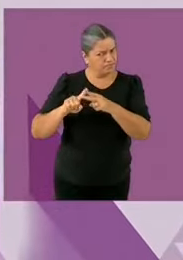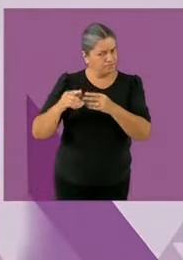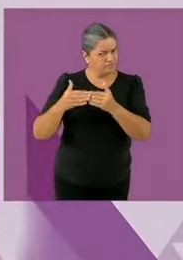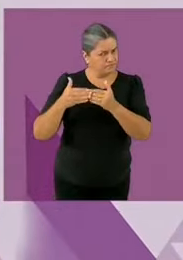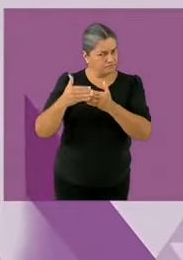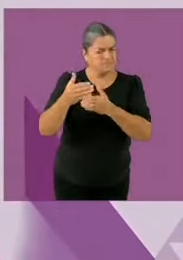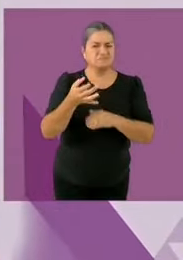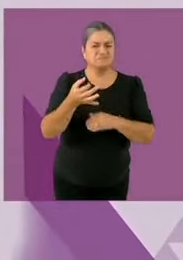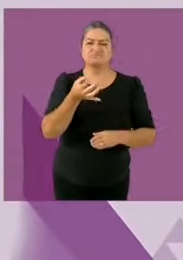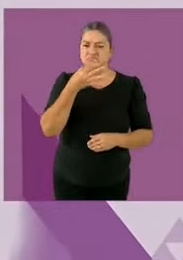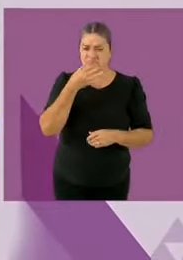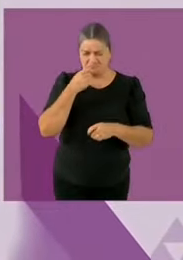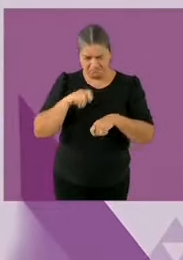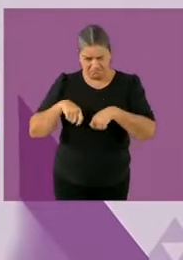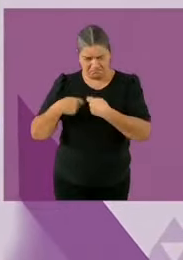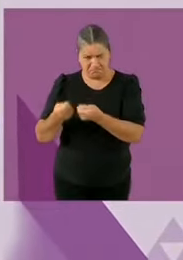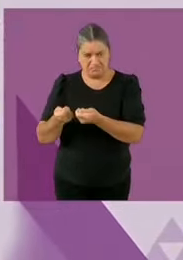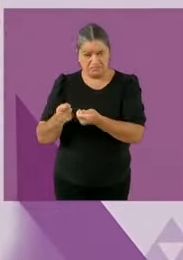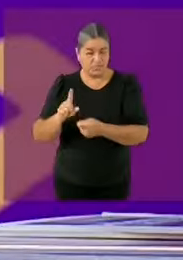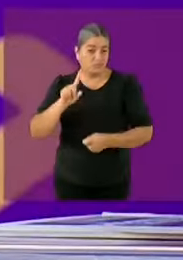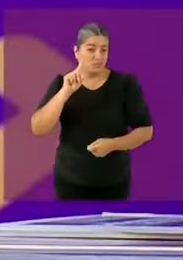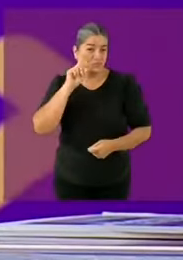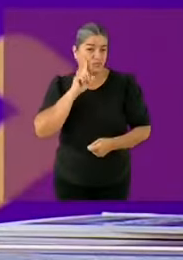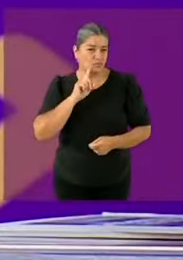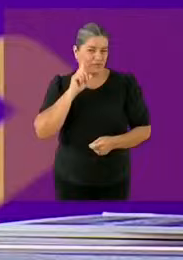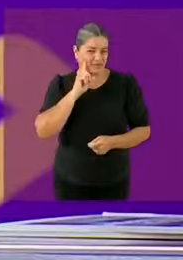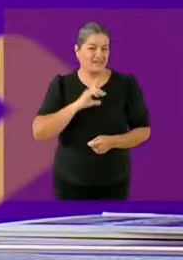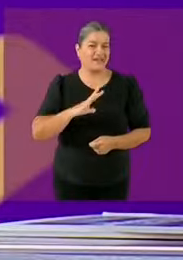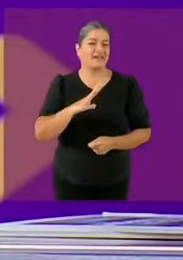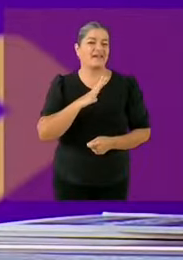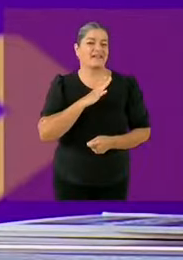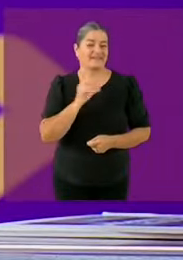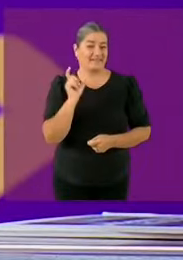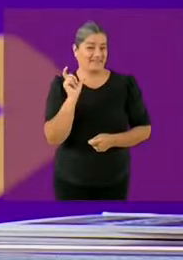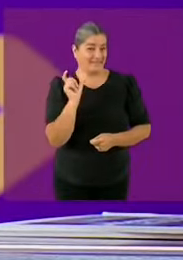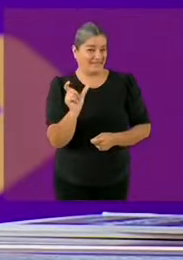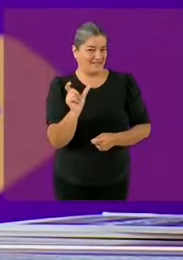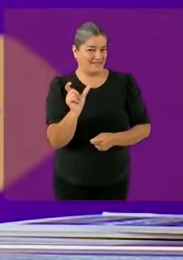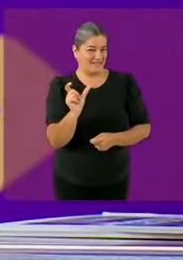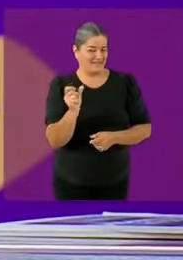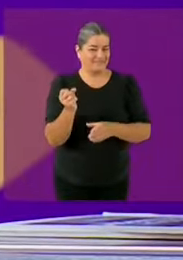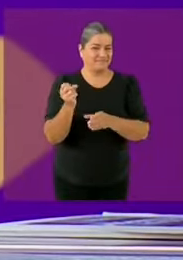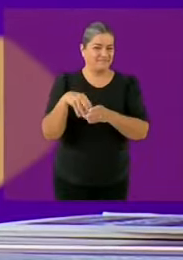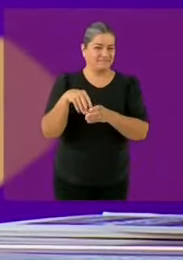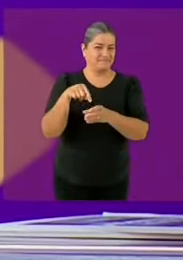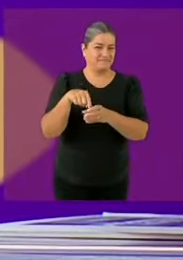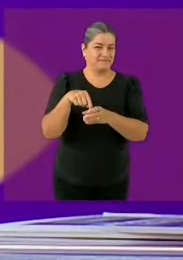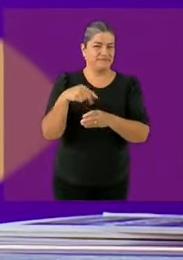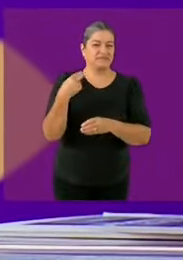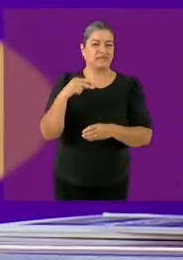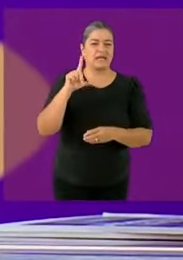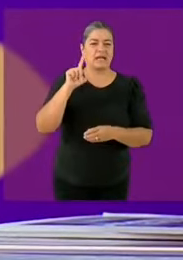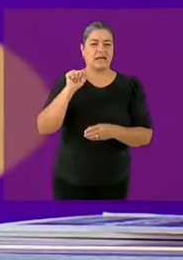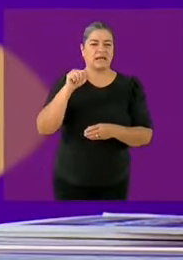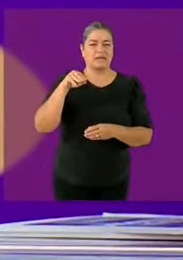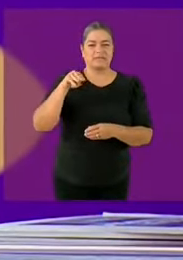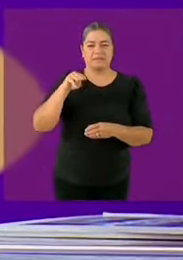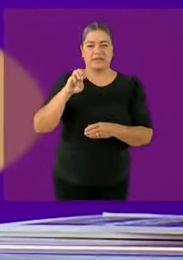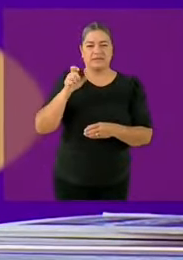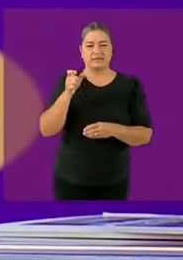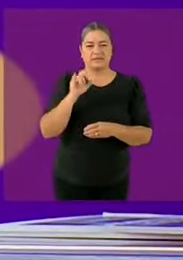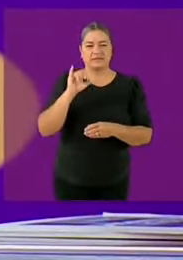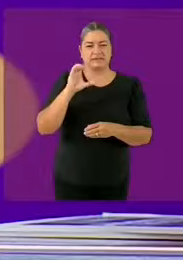mexicana que les va a dar 5 mil pesos cuando estén en una condición de vulnerabilidad y vamos a llevar la beca universal a la constitución